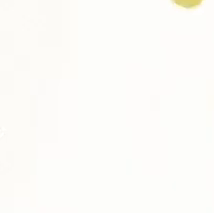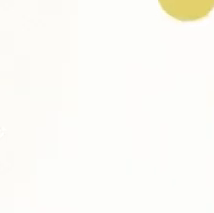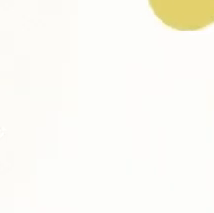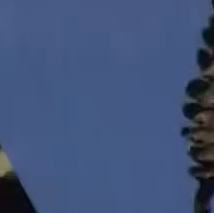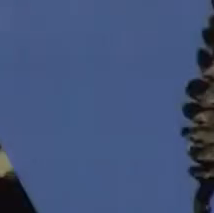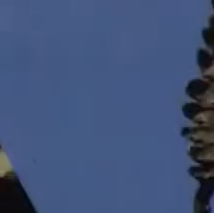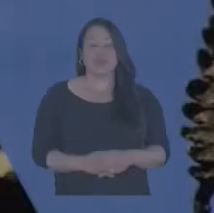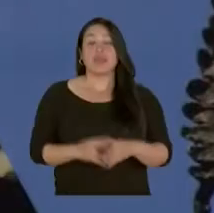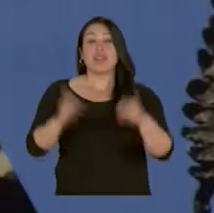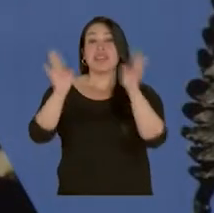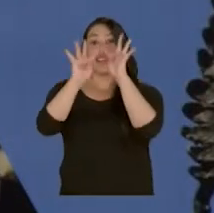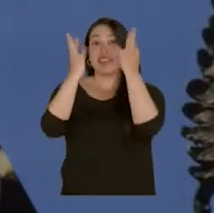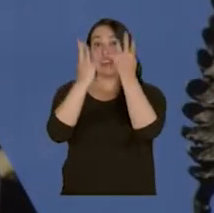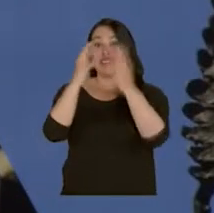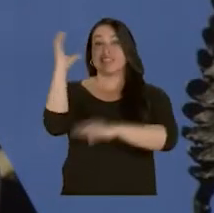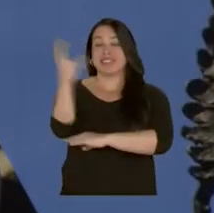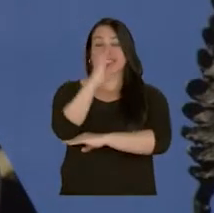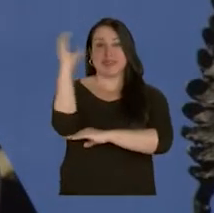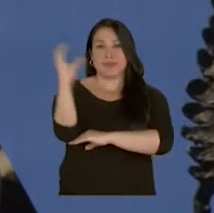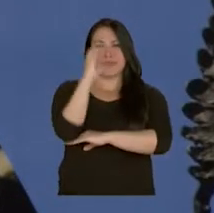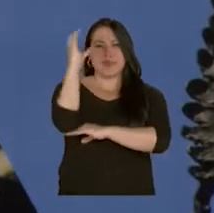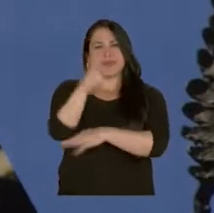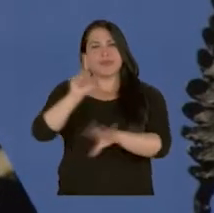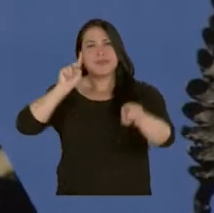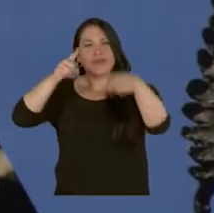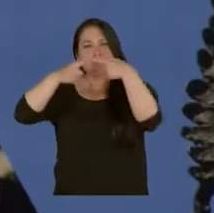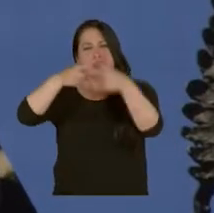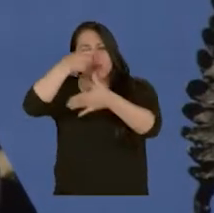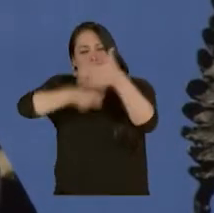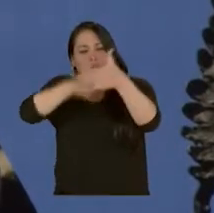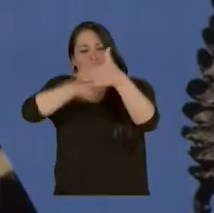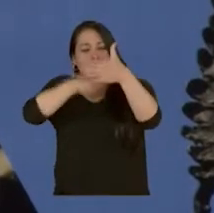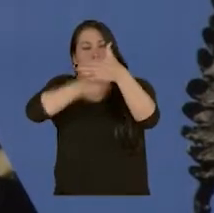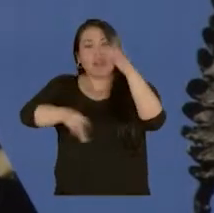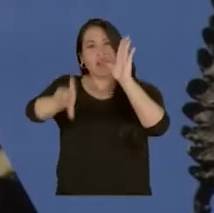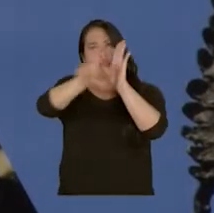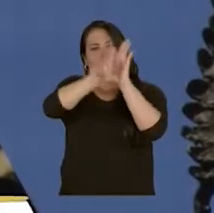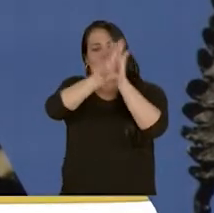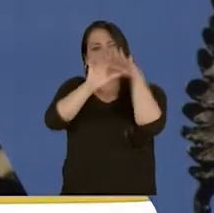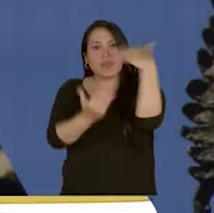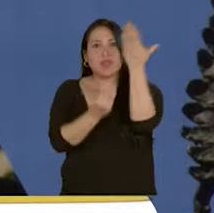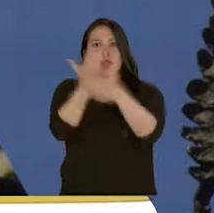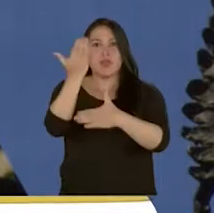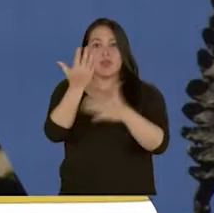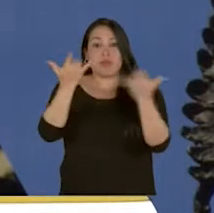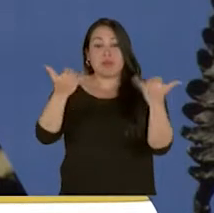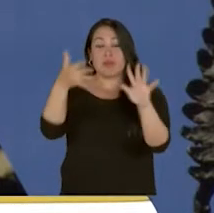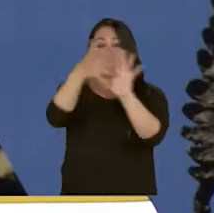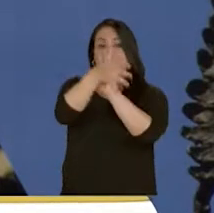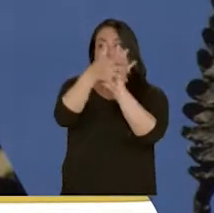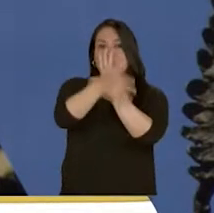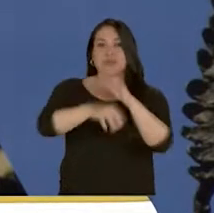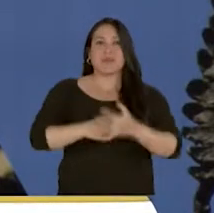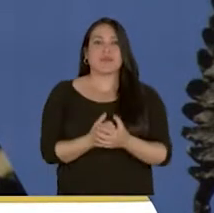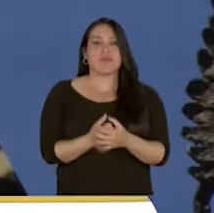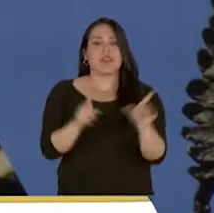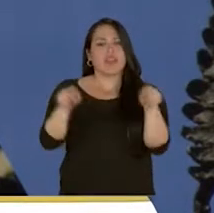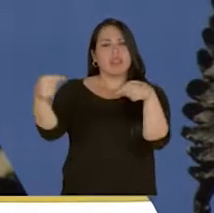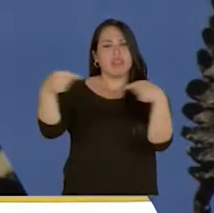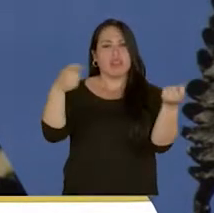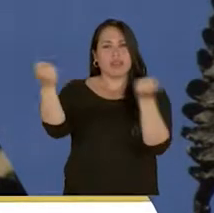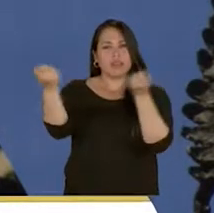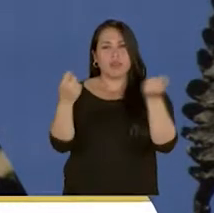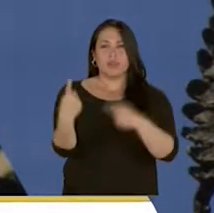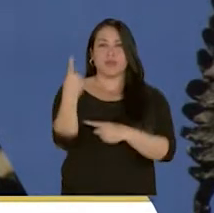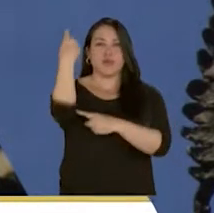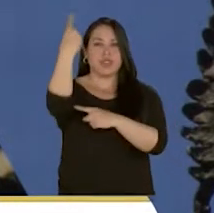El Senado de la República, en su afán de mejorar el producto legislativo, esto es, los debates de control